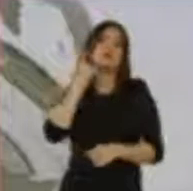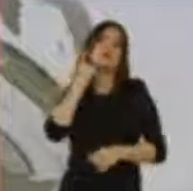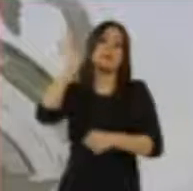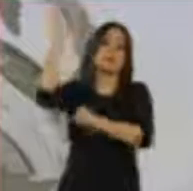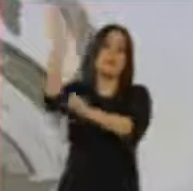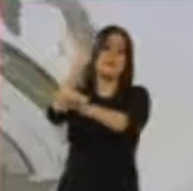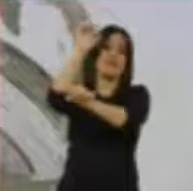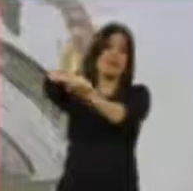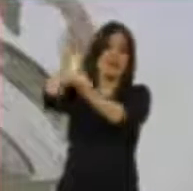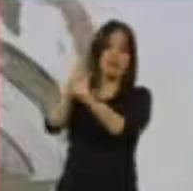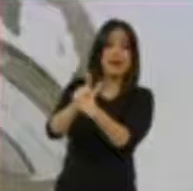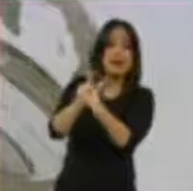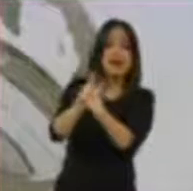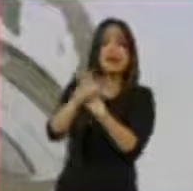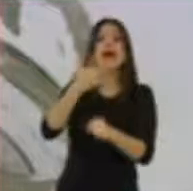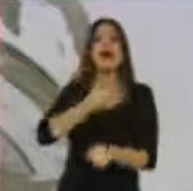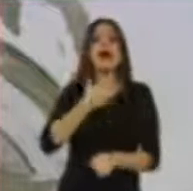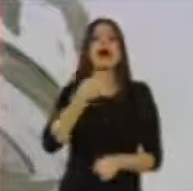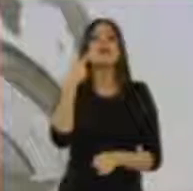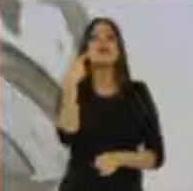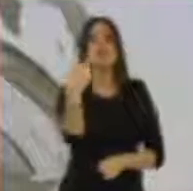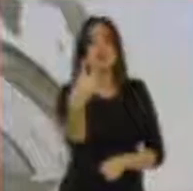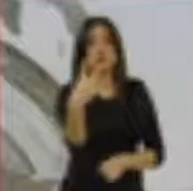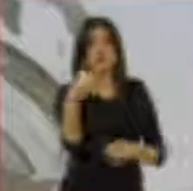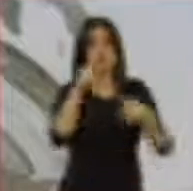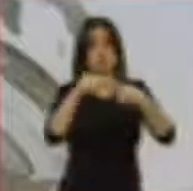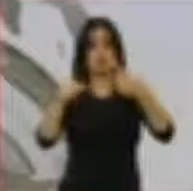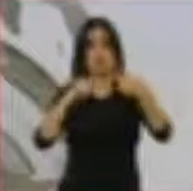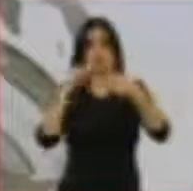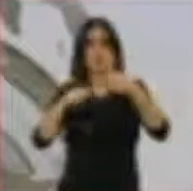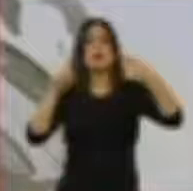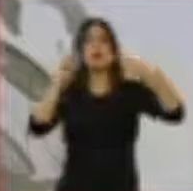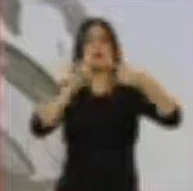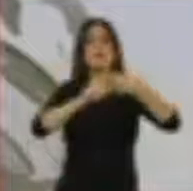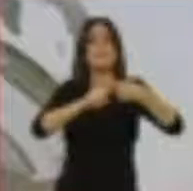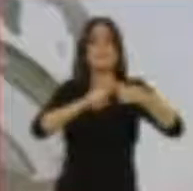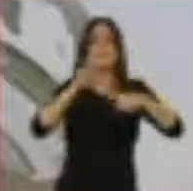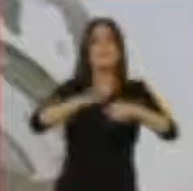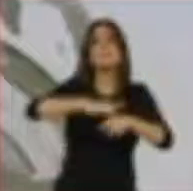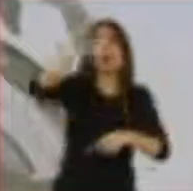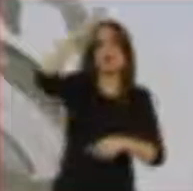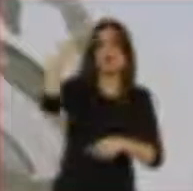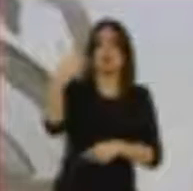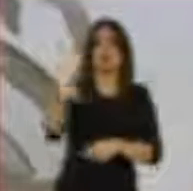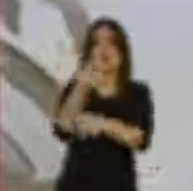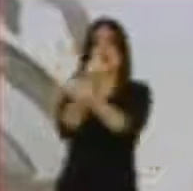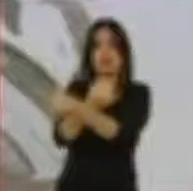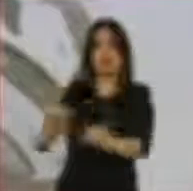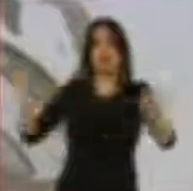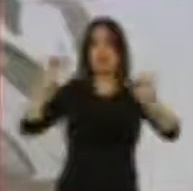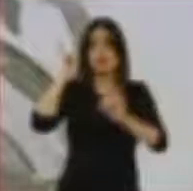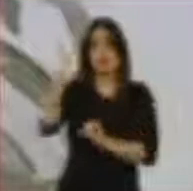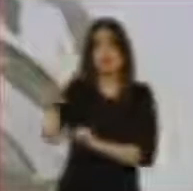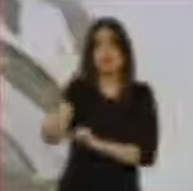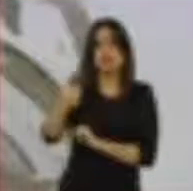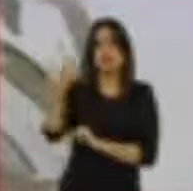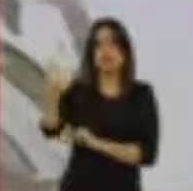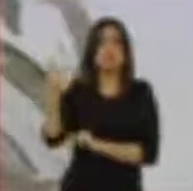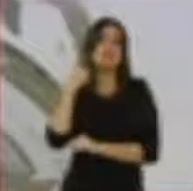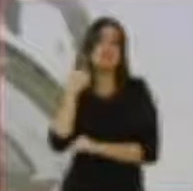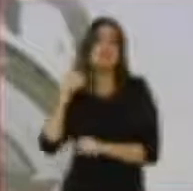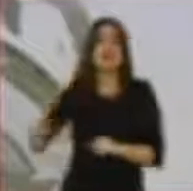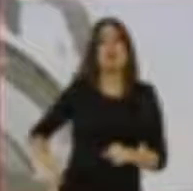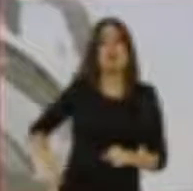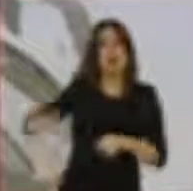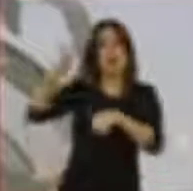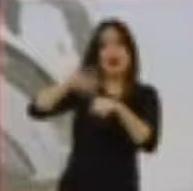por lo menos se prevén dos dos consecuencias. Mayor autonomía respecto a cualquier ejecutivo ¿No? Sea